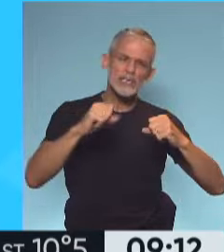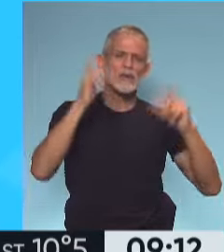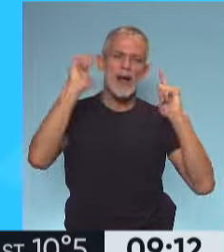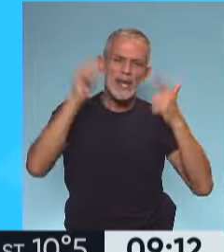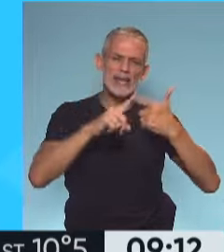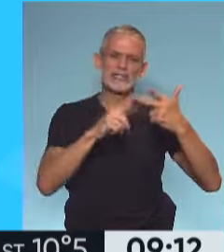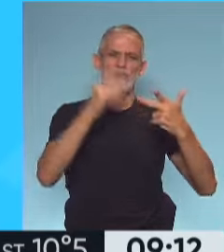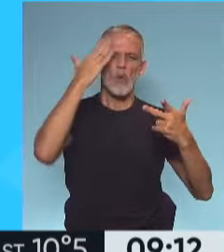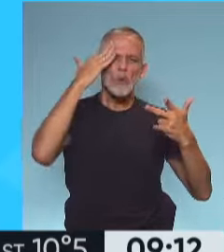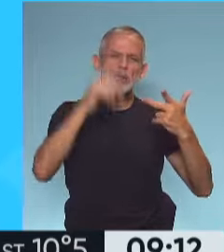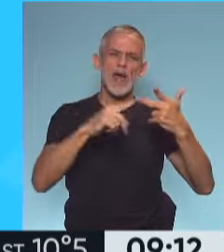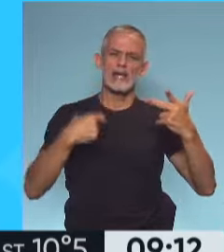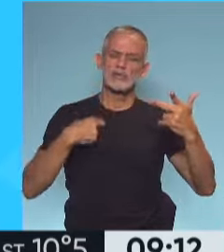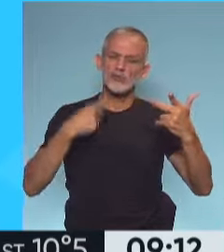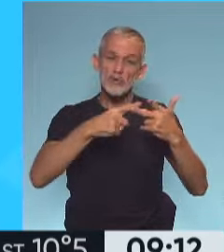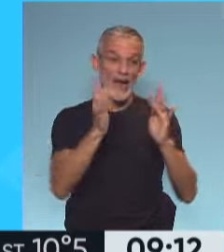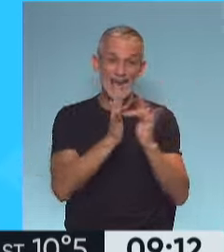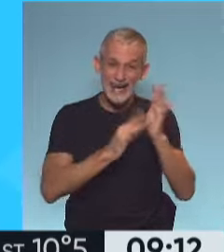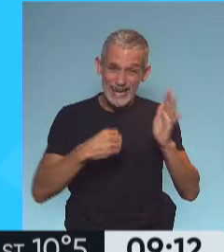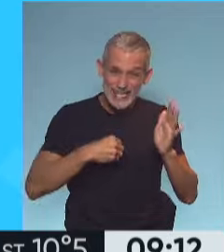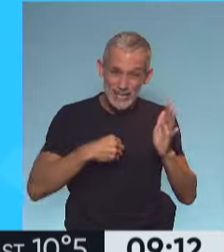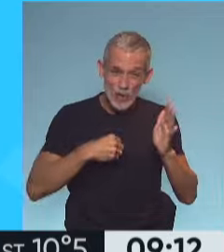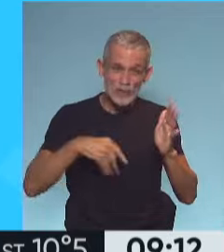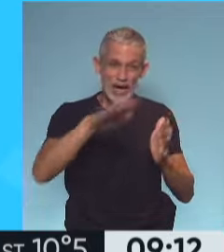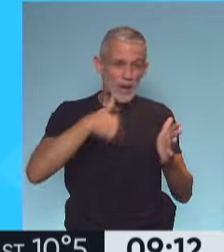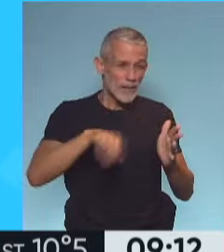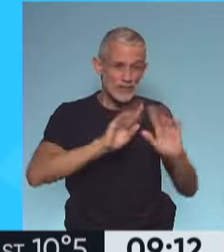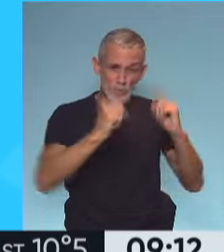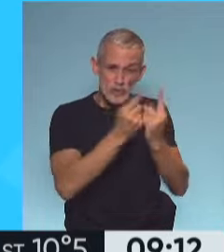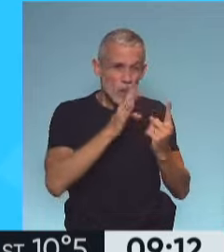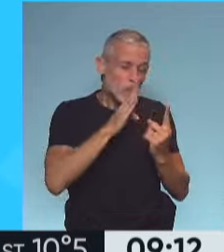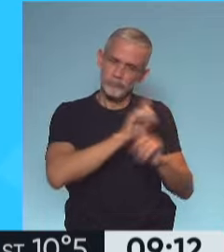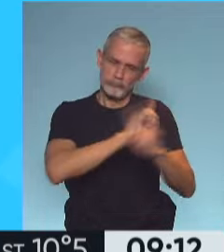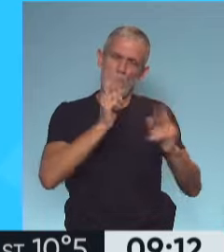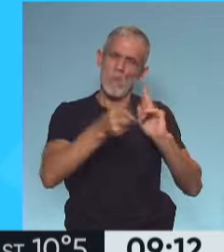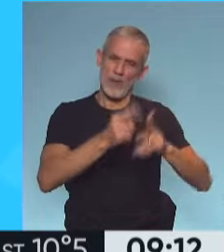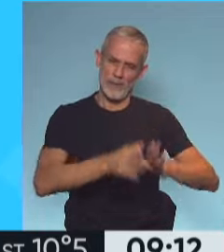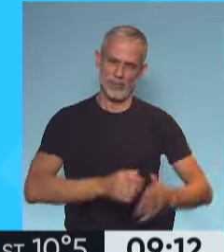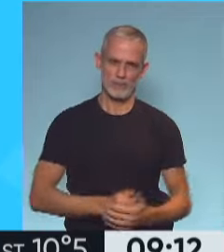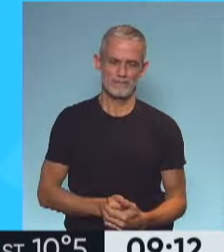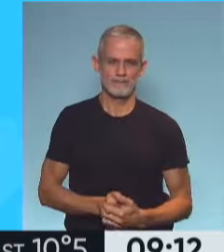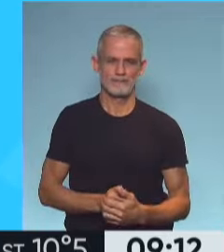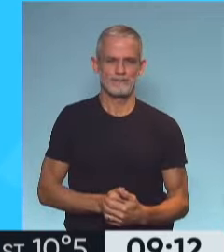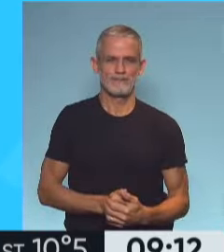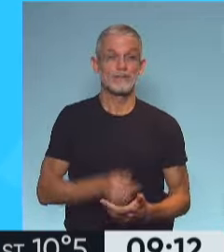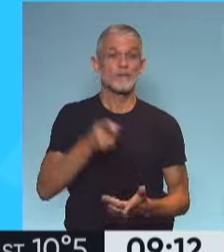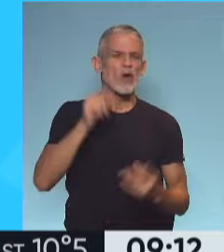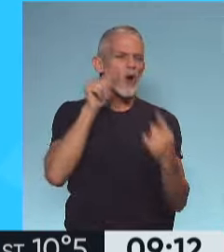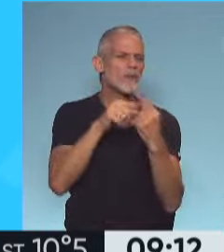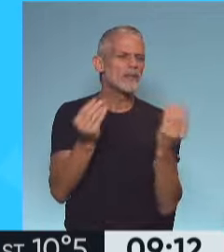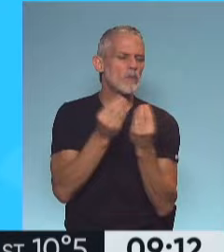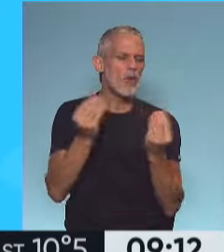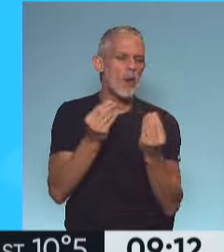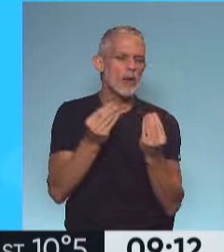recreativas, culturales, sociales y religiosas en espacios cerrados, entre otras medidas. El objetivo